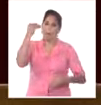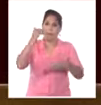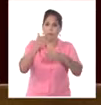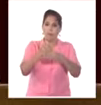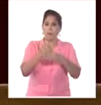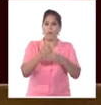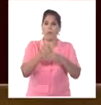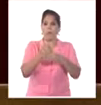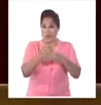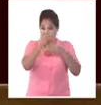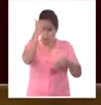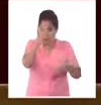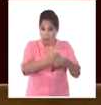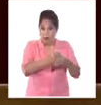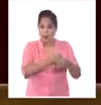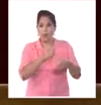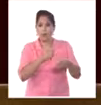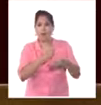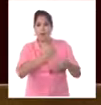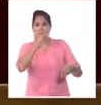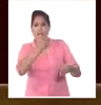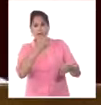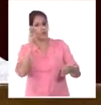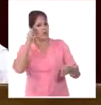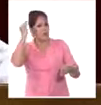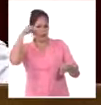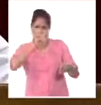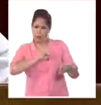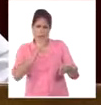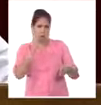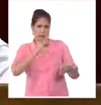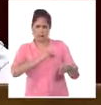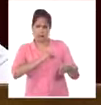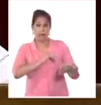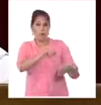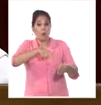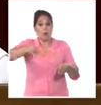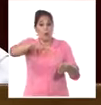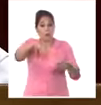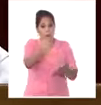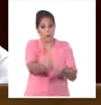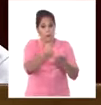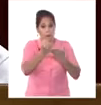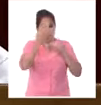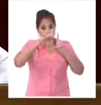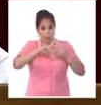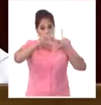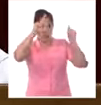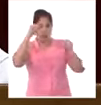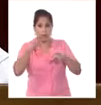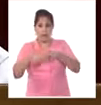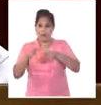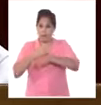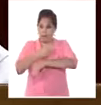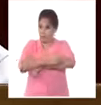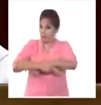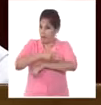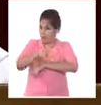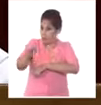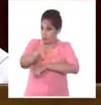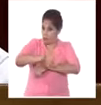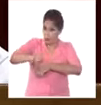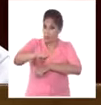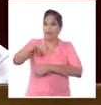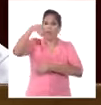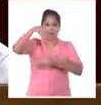sin esperar a que lo levanten. Y ustedes, amigos, que representan la solidaridad internacional con Cuba, también son